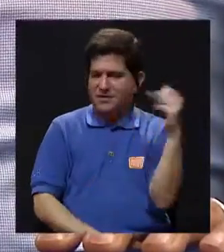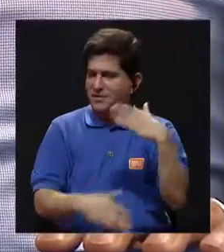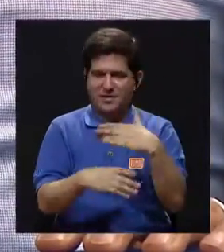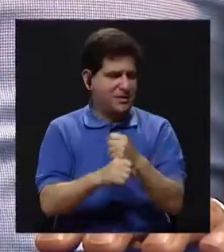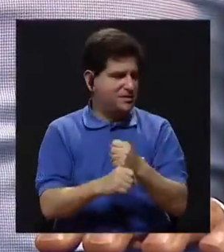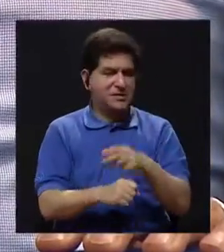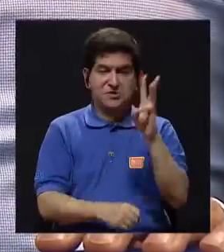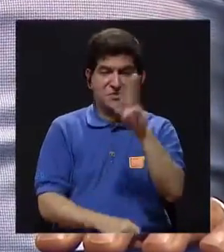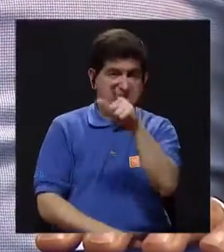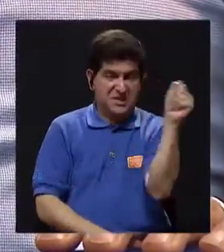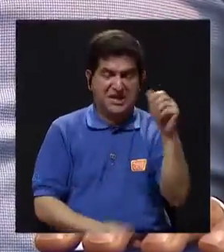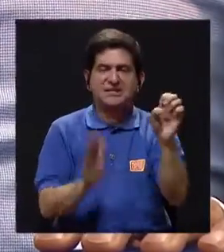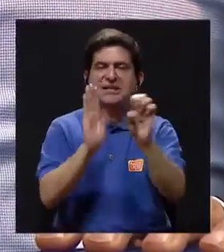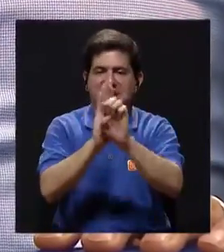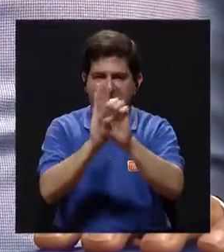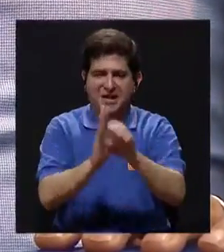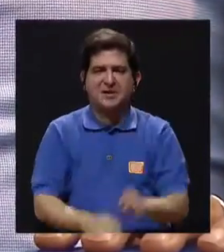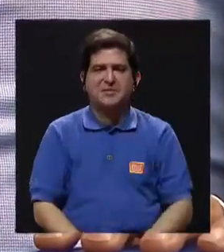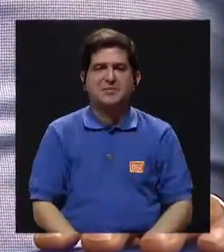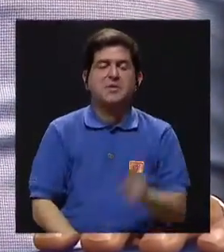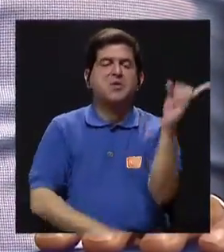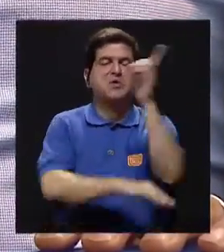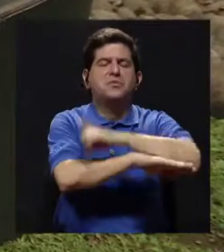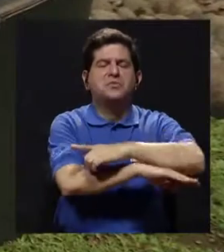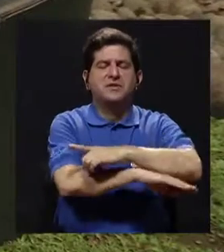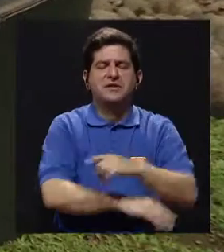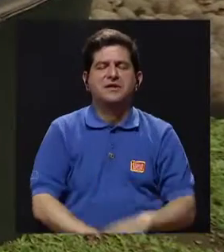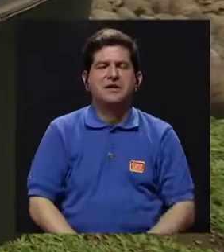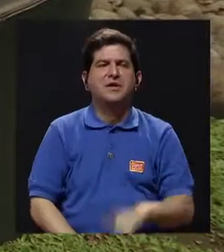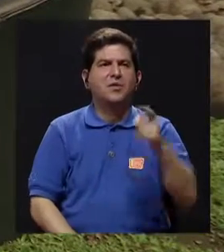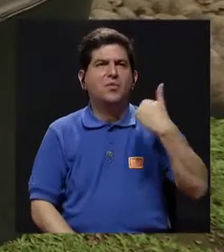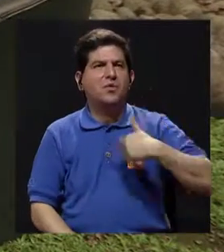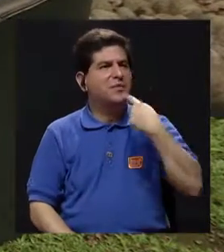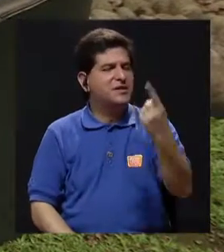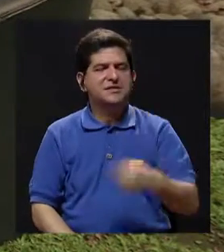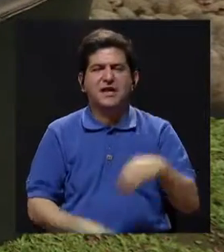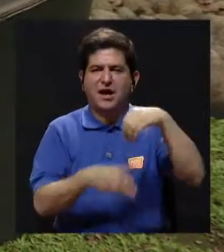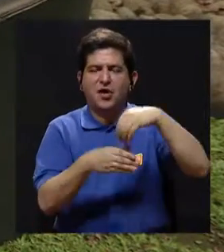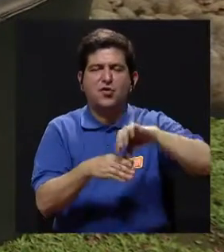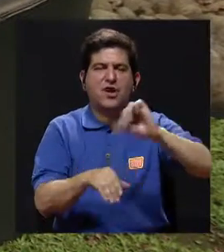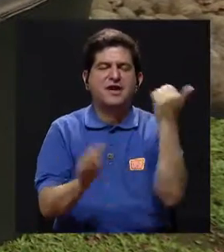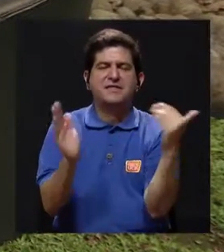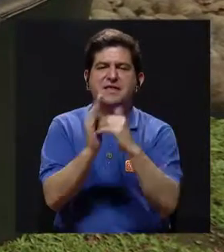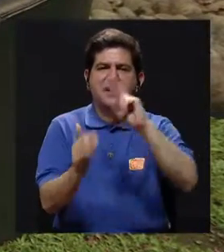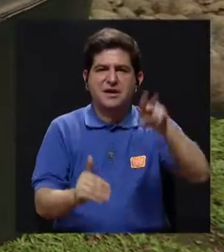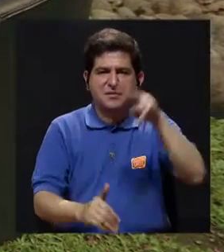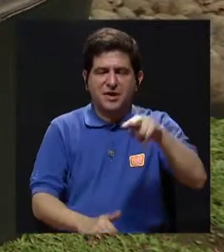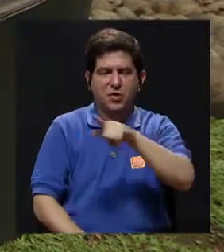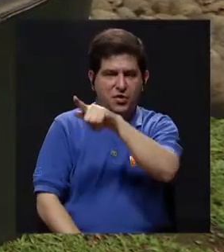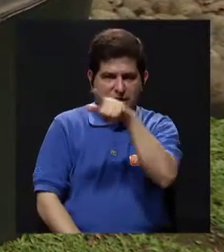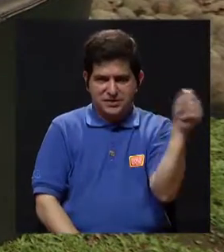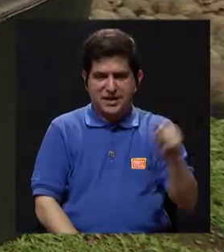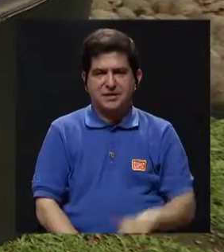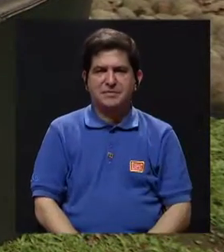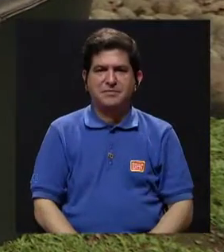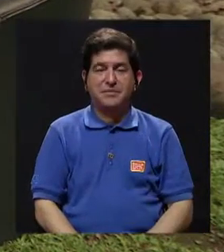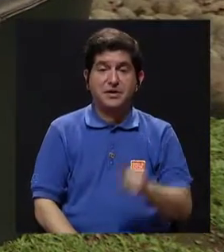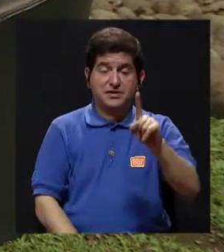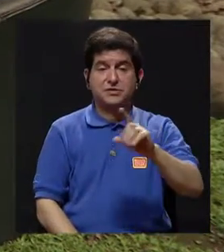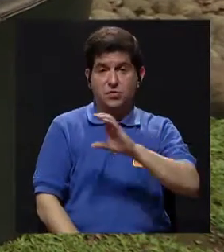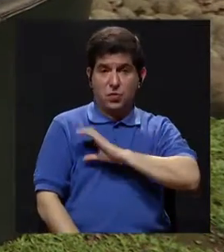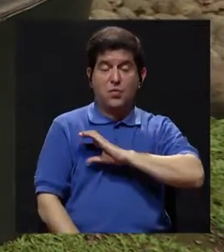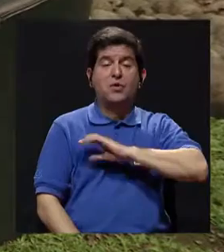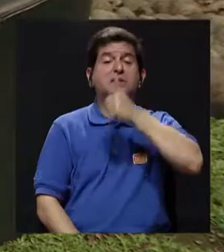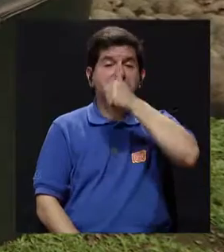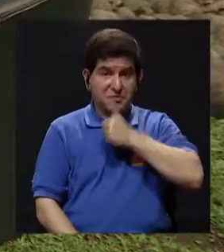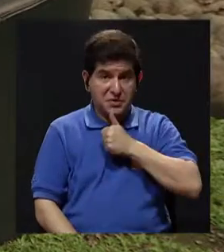meses, en seis. Ejemplo, un día un señor me decía, voy a ahorrar 10 mil colones por mes, un oficial de